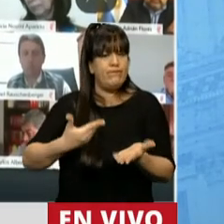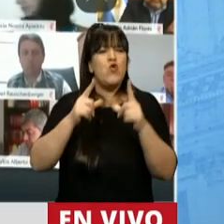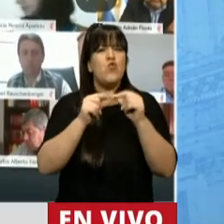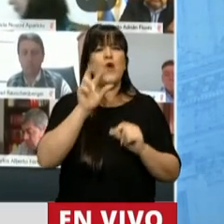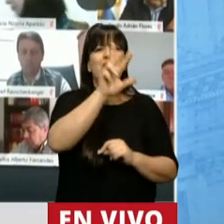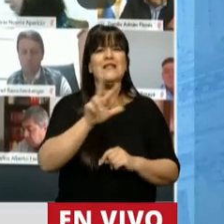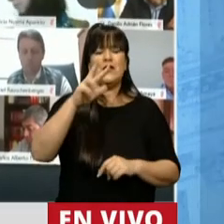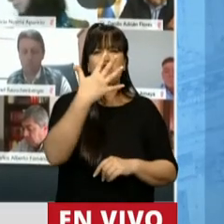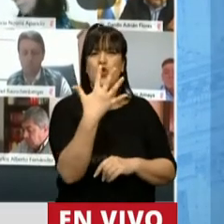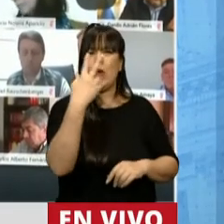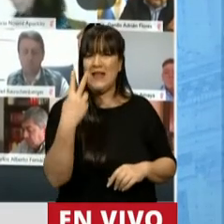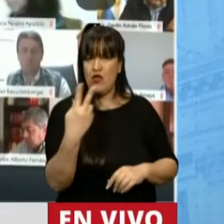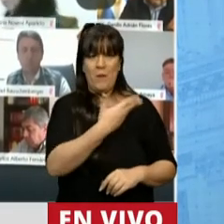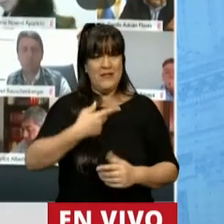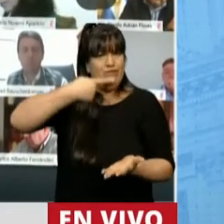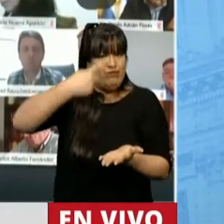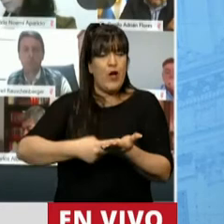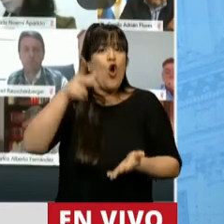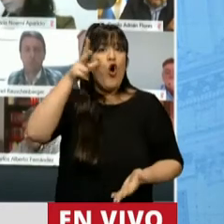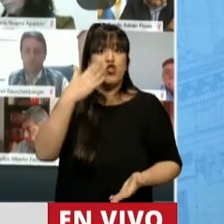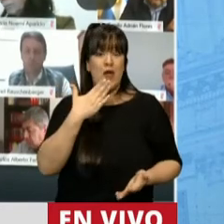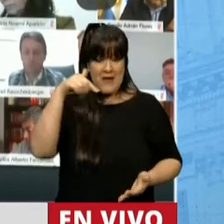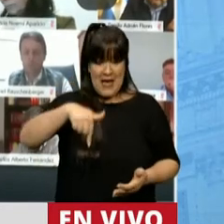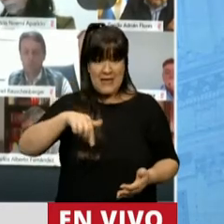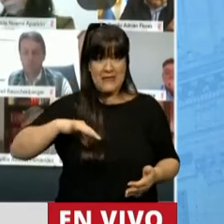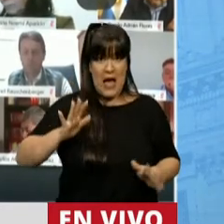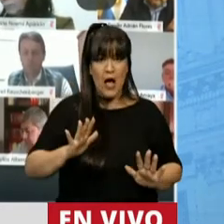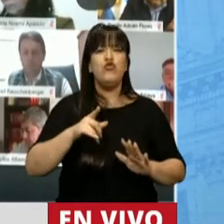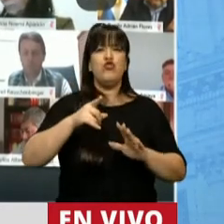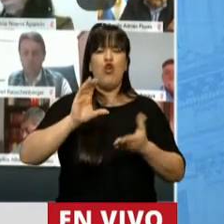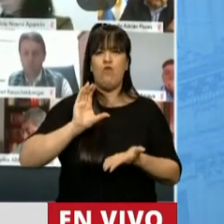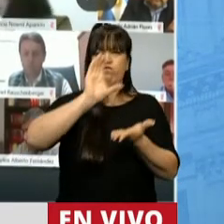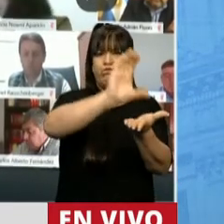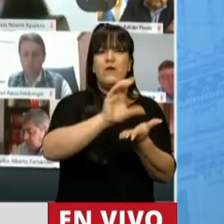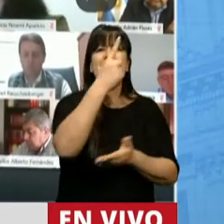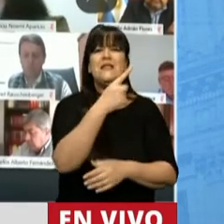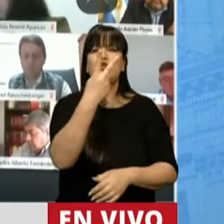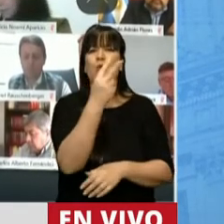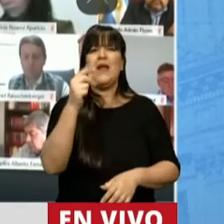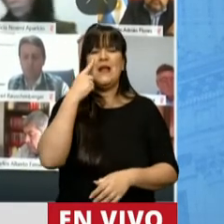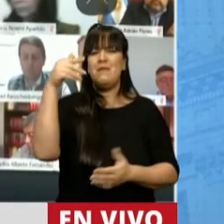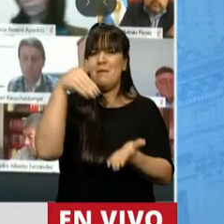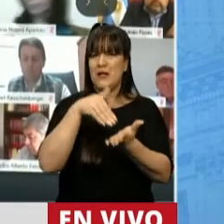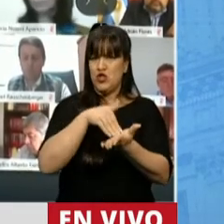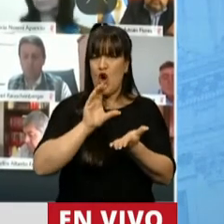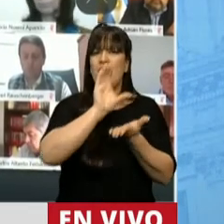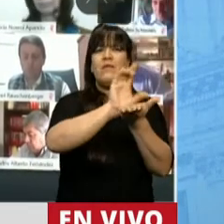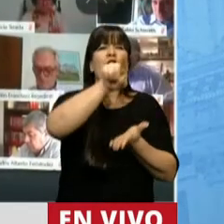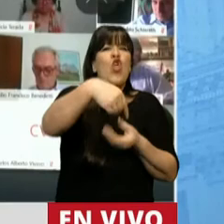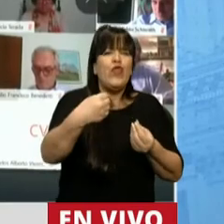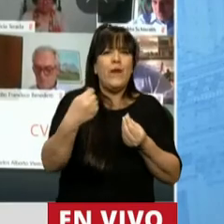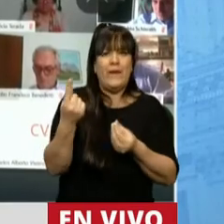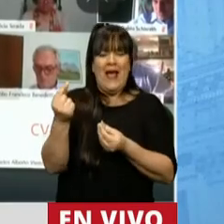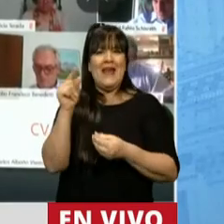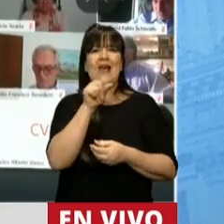352, del 8 de abril de este año con la asignación de 120.000 millones provenientes de aporte